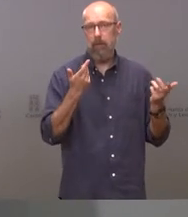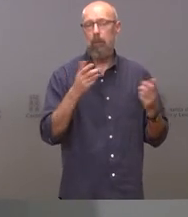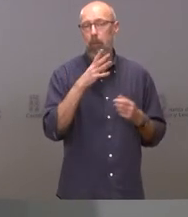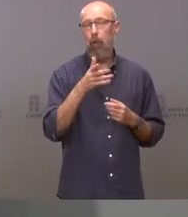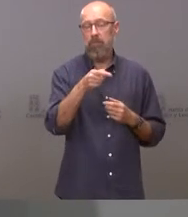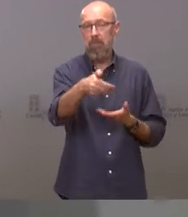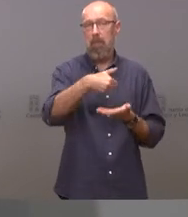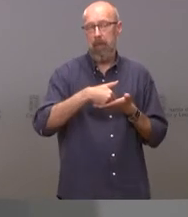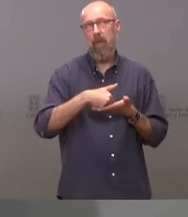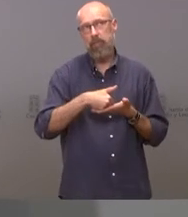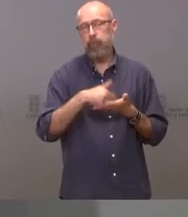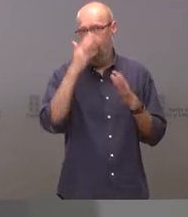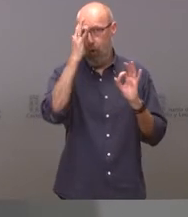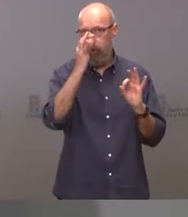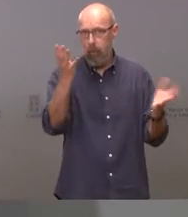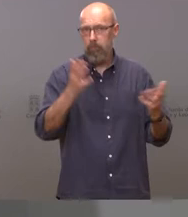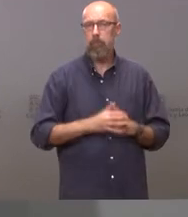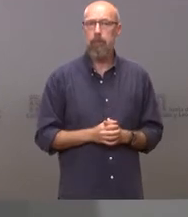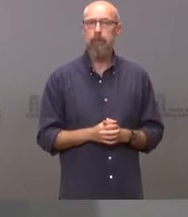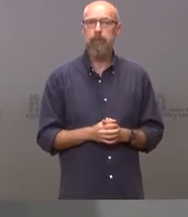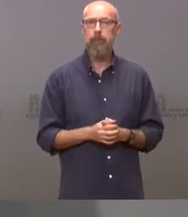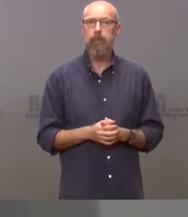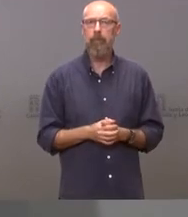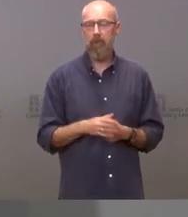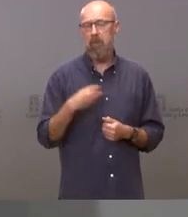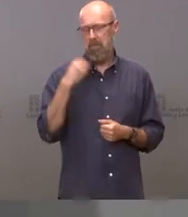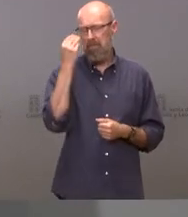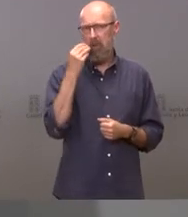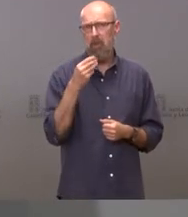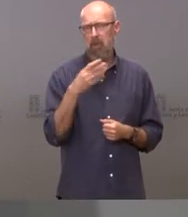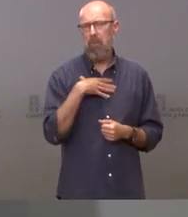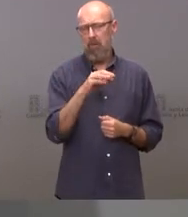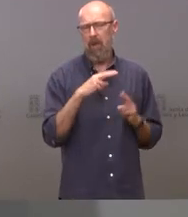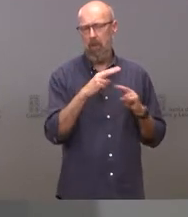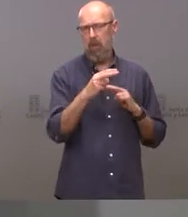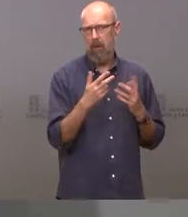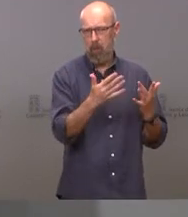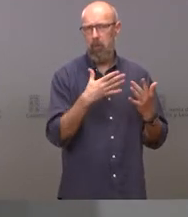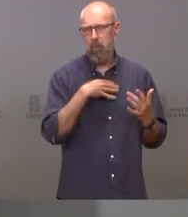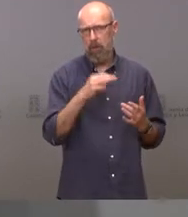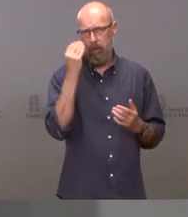razonable y estoy seguro que podremos atenderla en breve plazo.